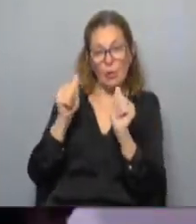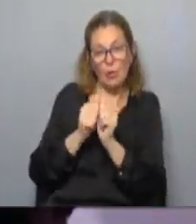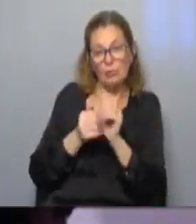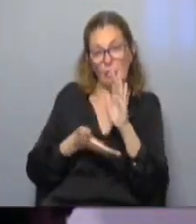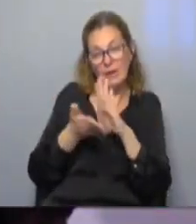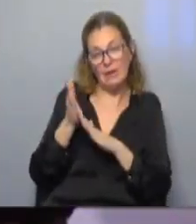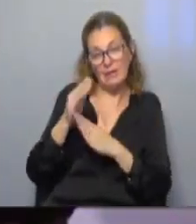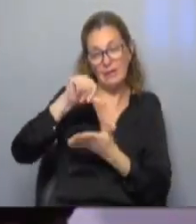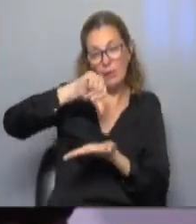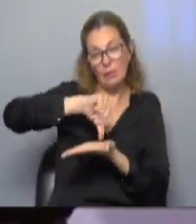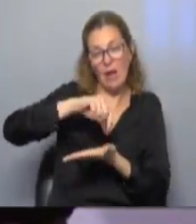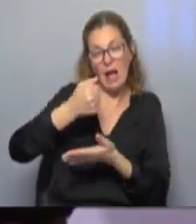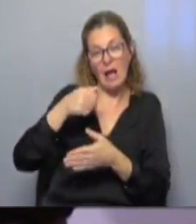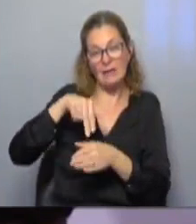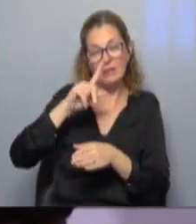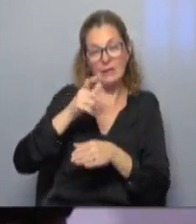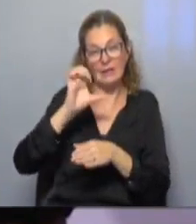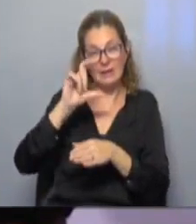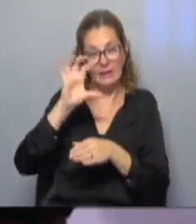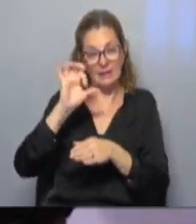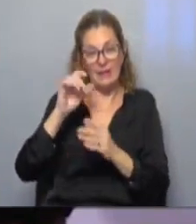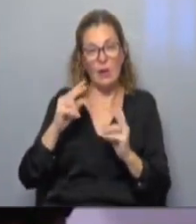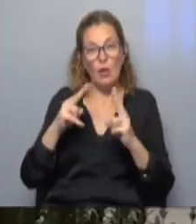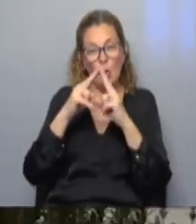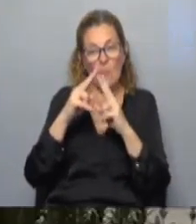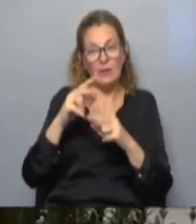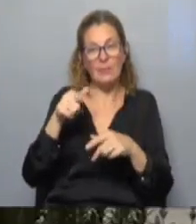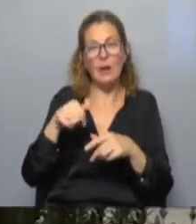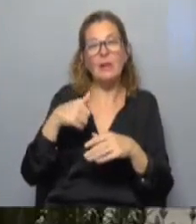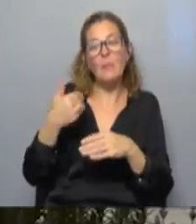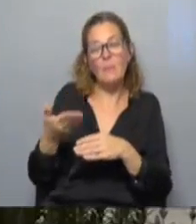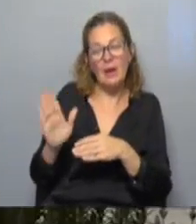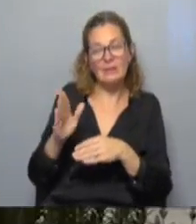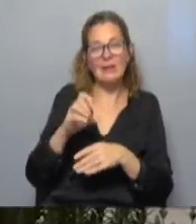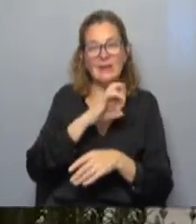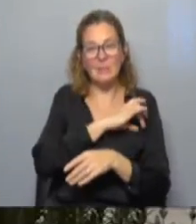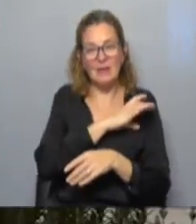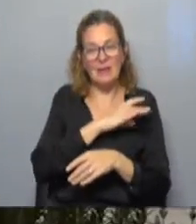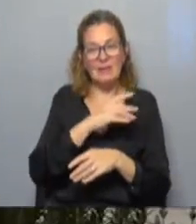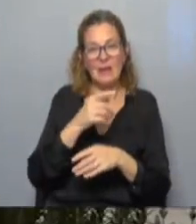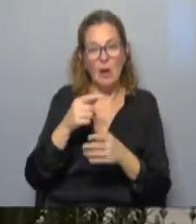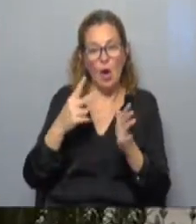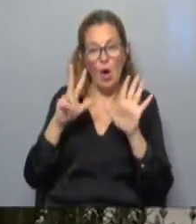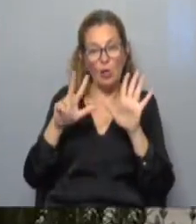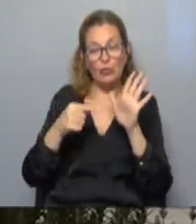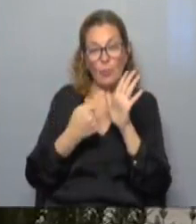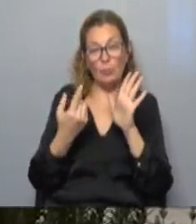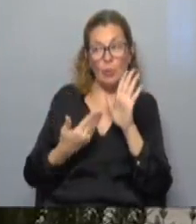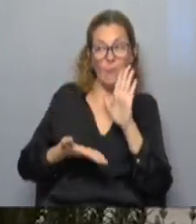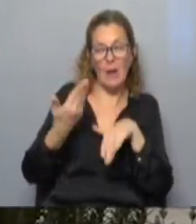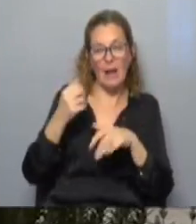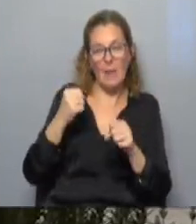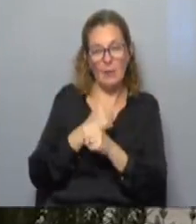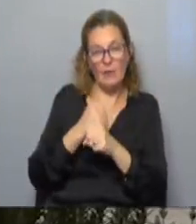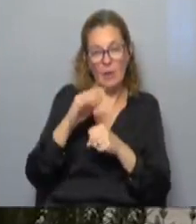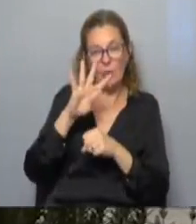rumbo a la ciudad de Los Ángeles donde se desarrolla la cumbre de las Américas Por otra parte el presidente de Chile aumentó 8 puntos en su aprobación y alcanzó el